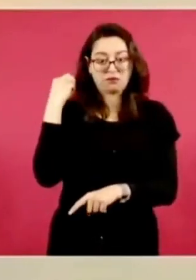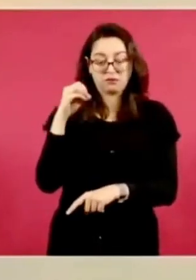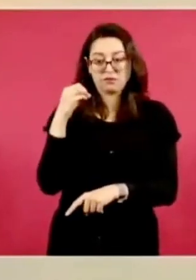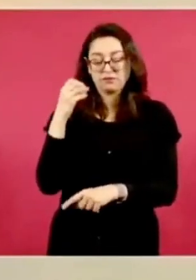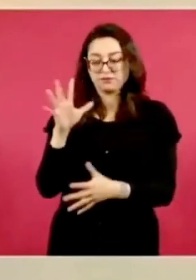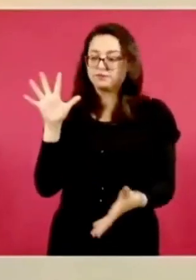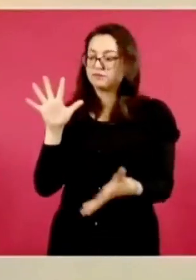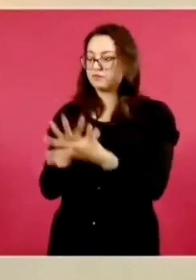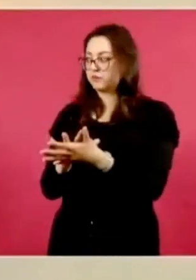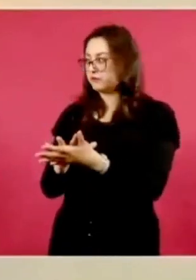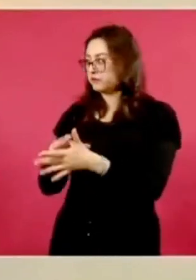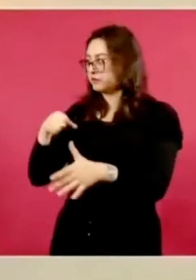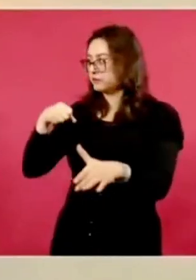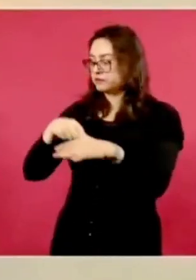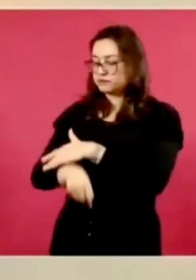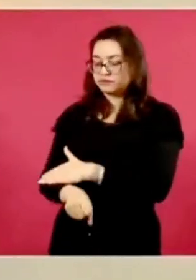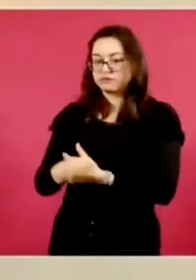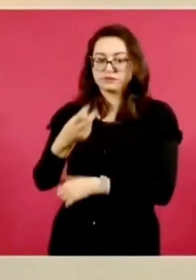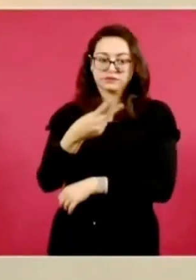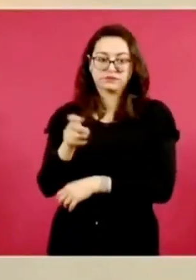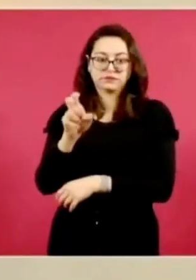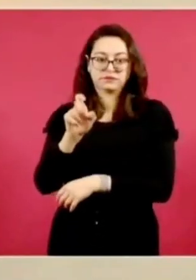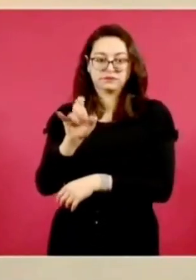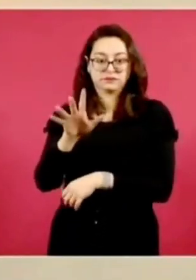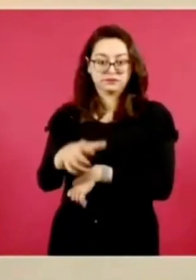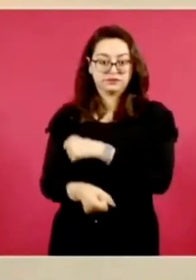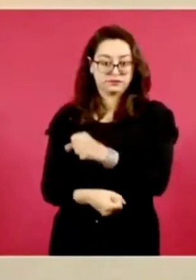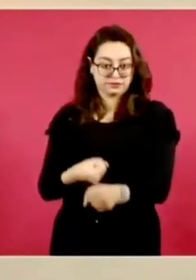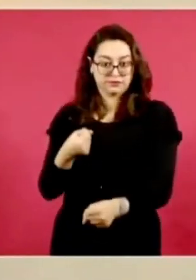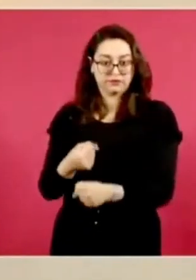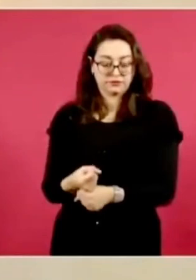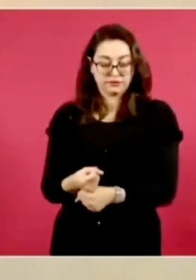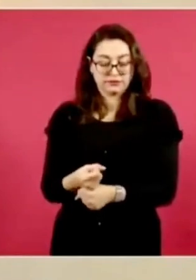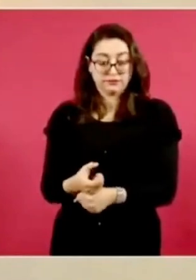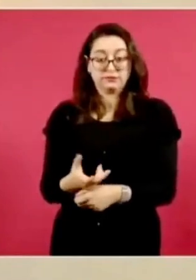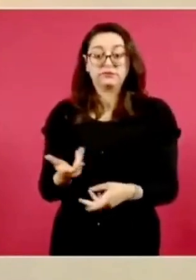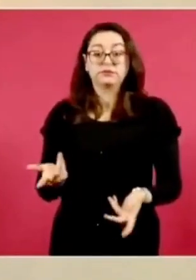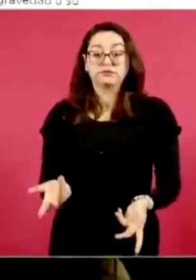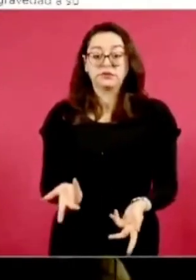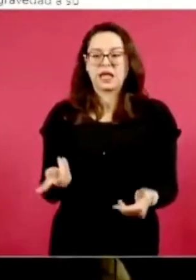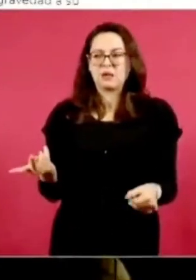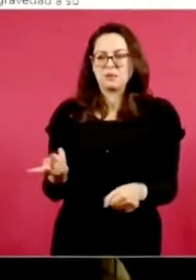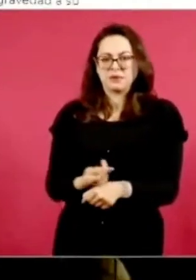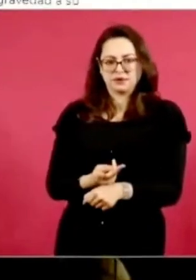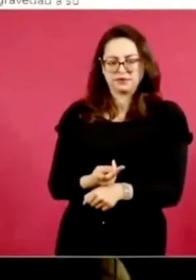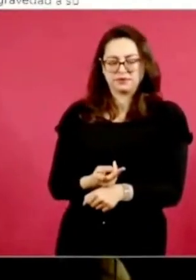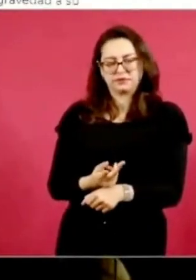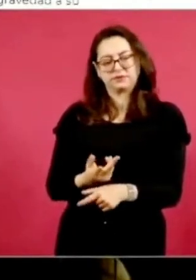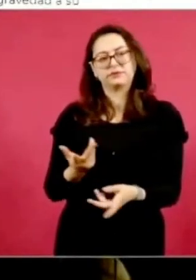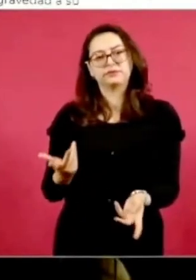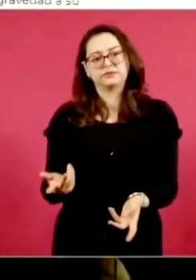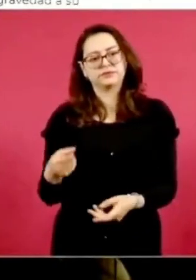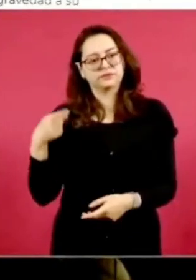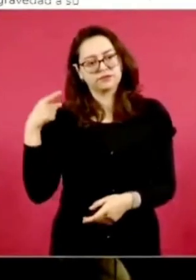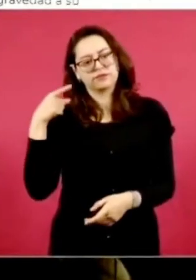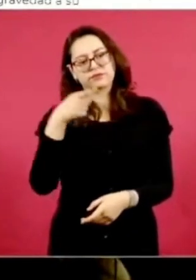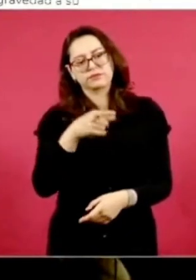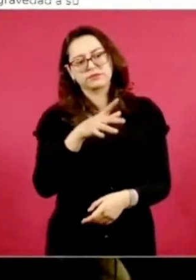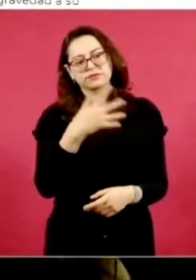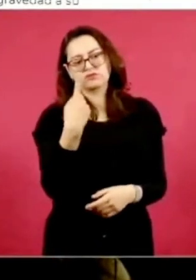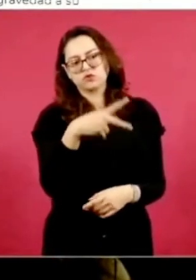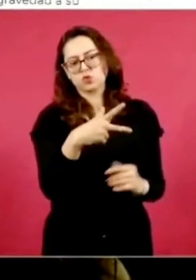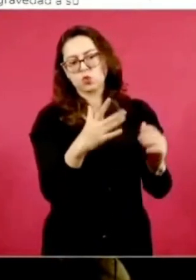De acuerdo con las investigaciones, las víctimas se encontraban al interior de su domicilio en una colonia justo sierra, cuando